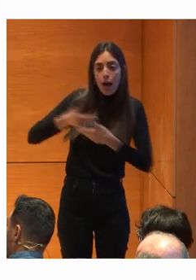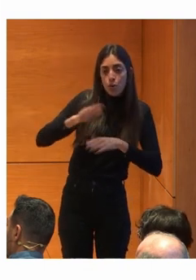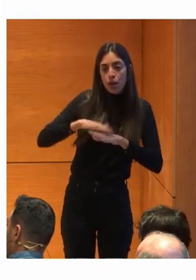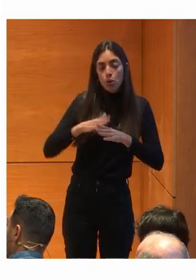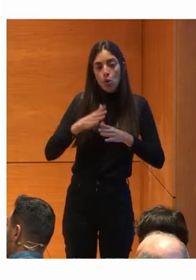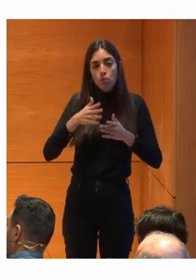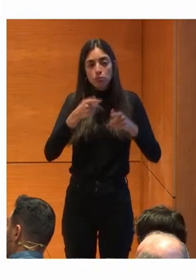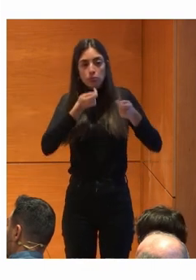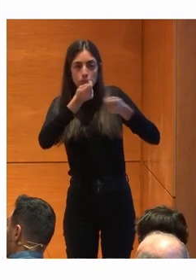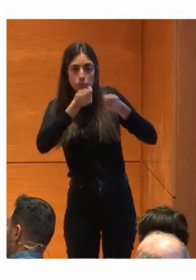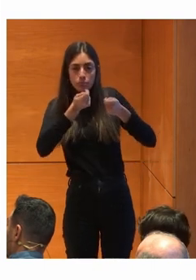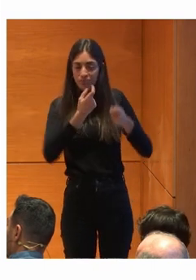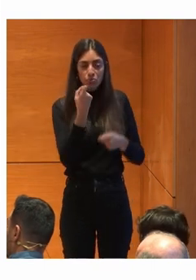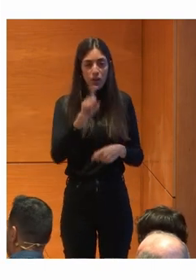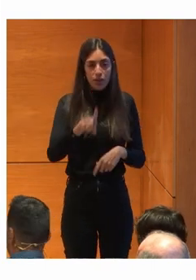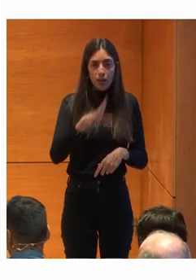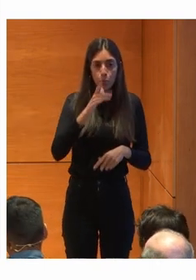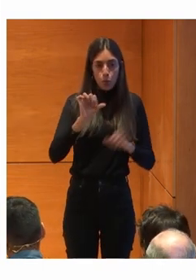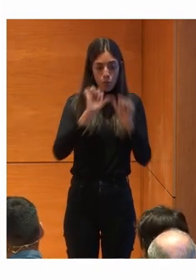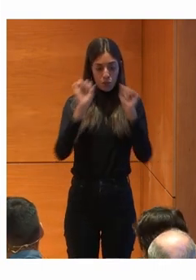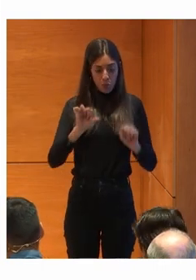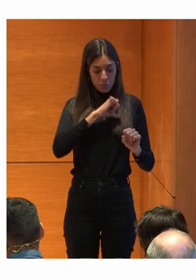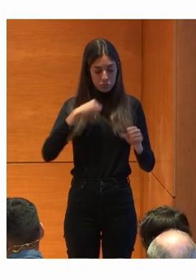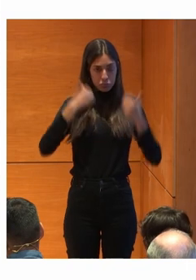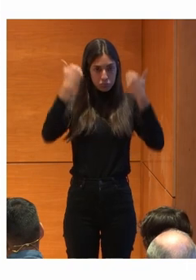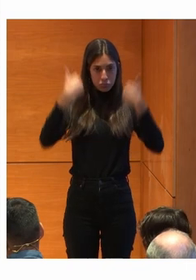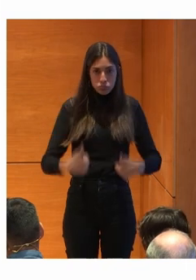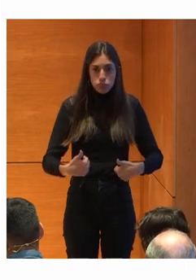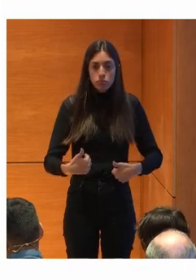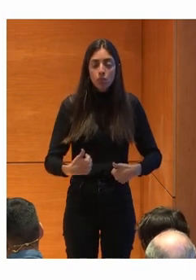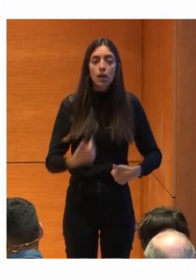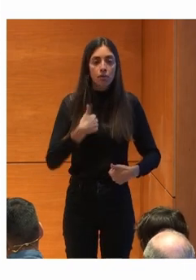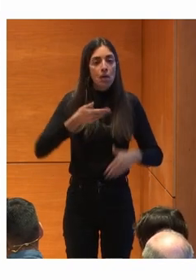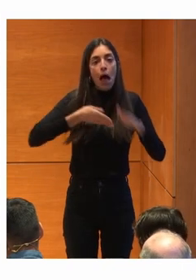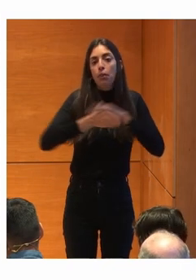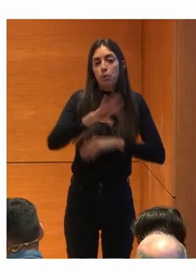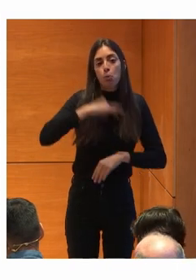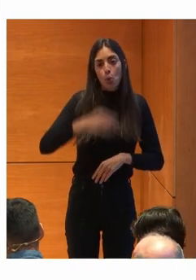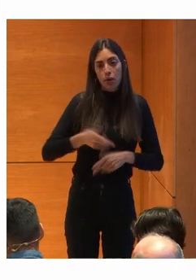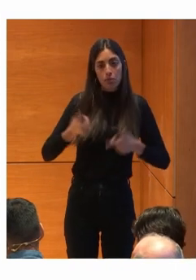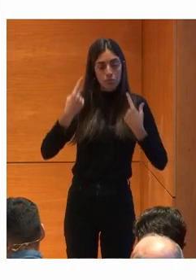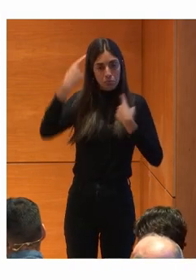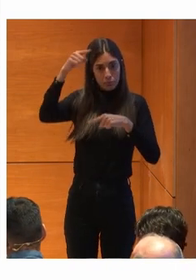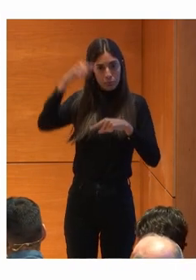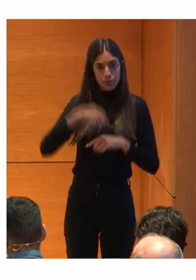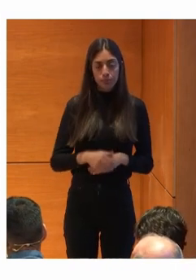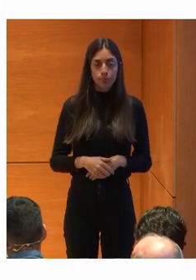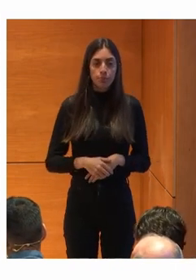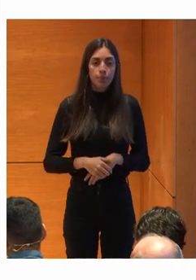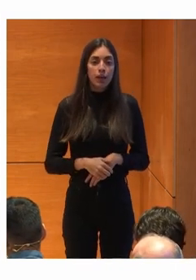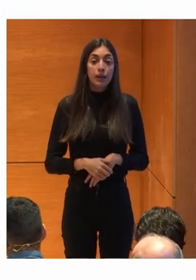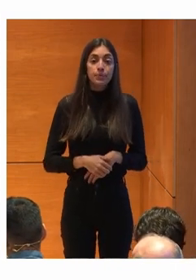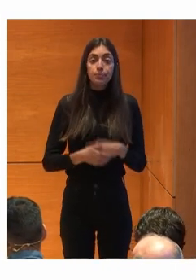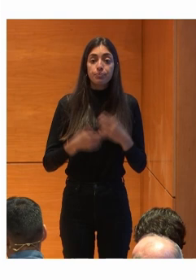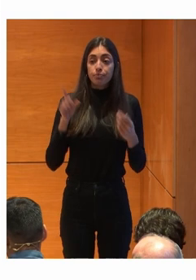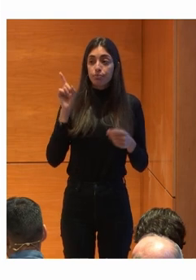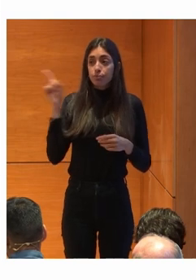la herramienta Sino que de forma individual La persona es capaz De acceder Vale Con estos sistemas Aquí